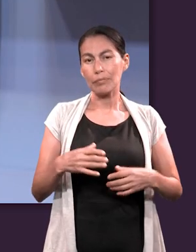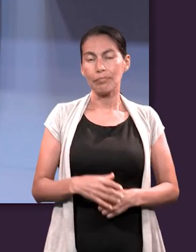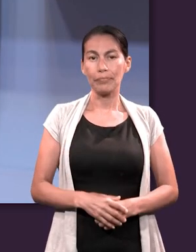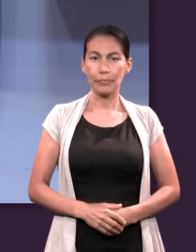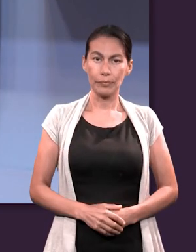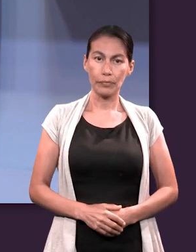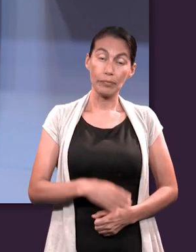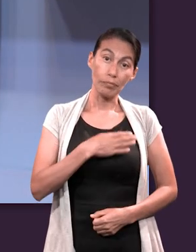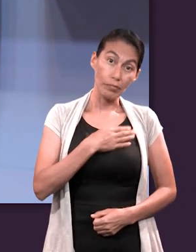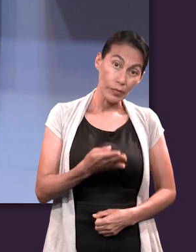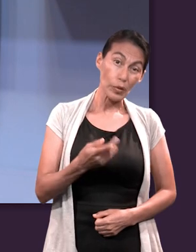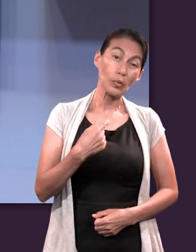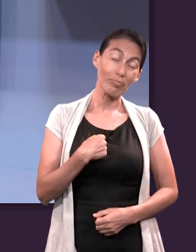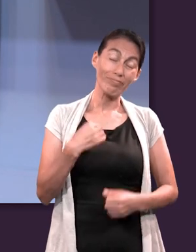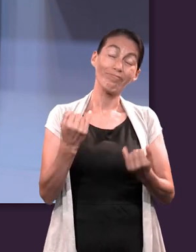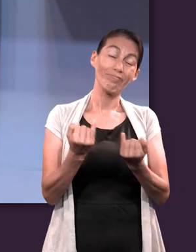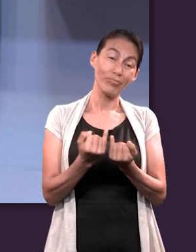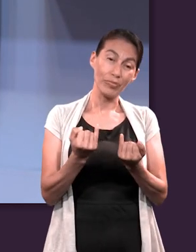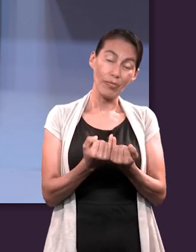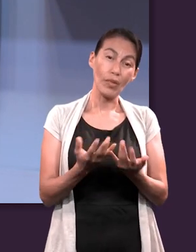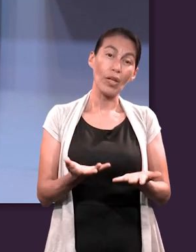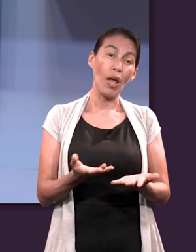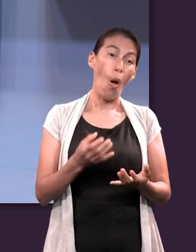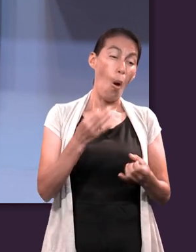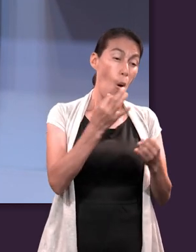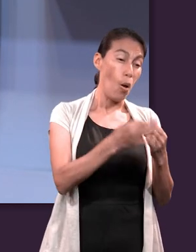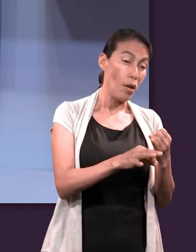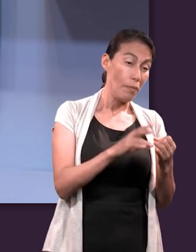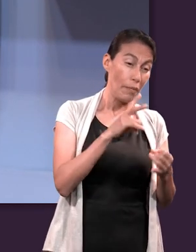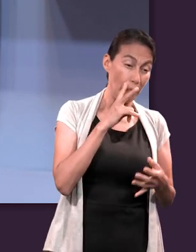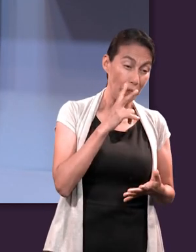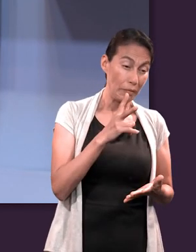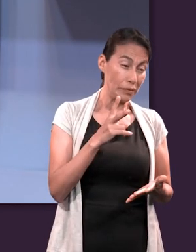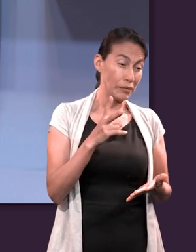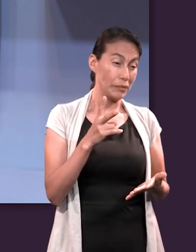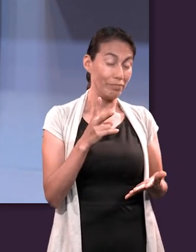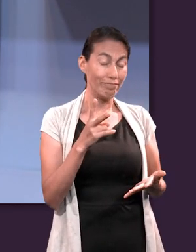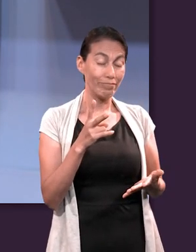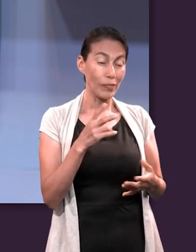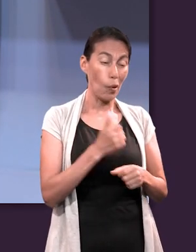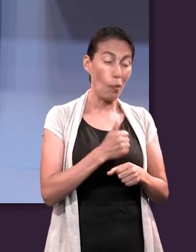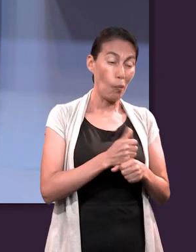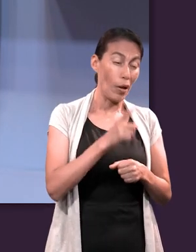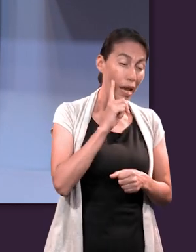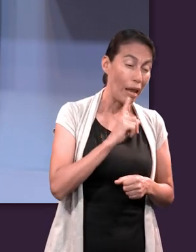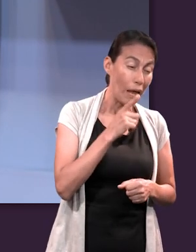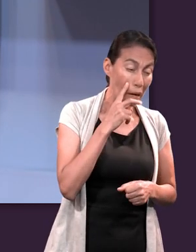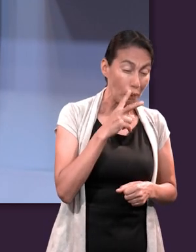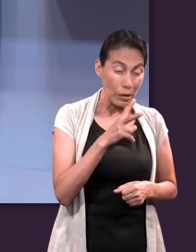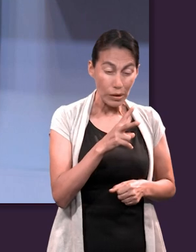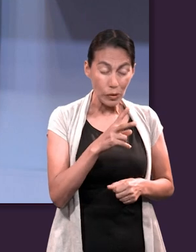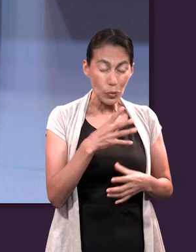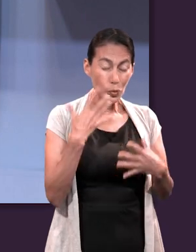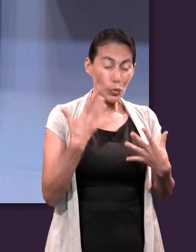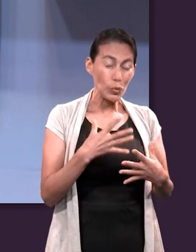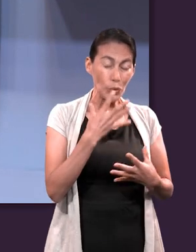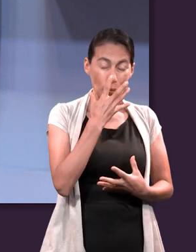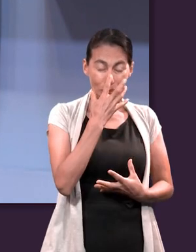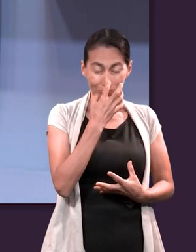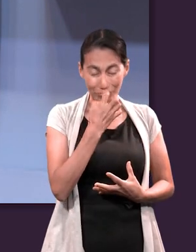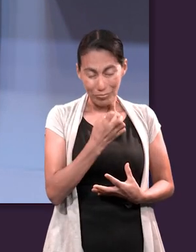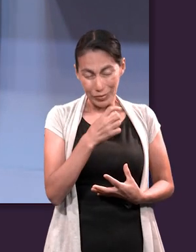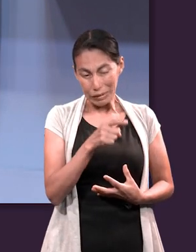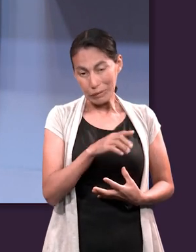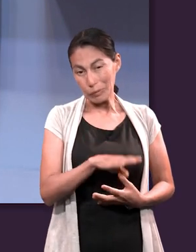Bueno, en mi caso igual, la última vez que la vi a mi abuela fue uno de los momentos más tristes